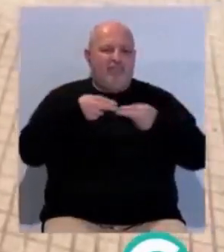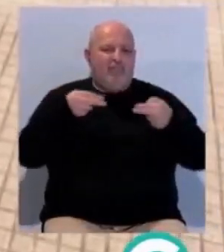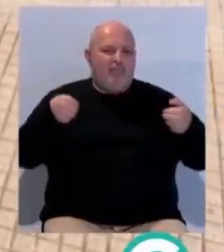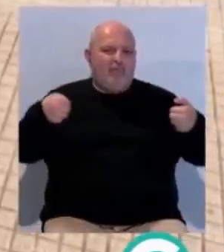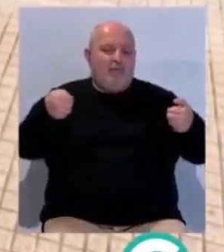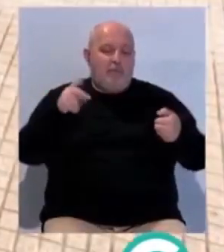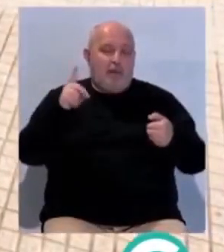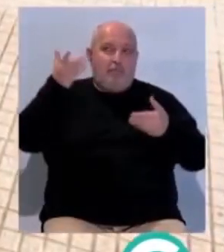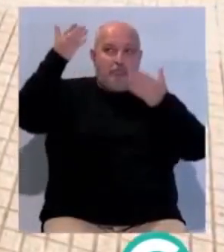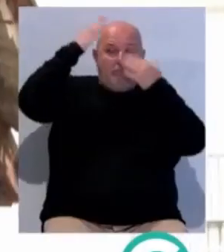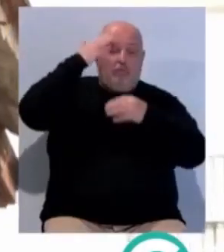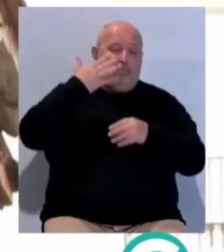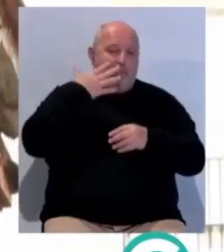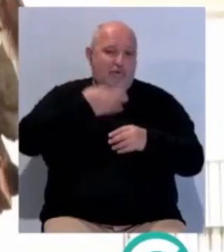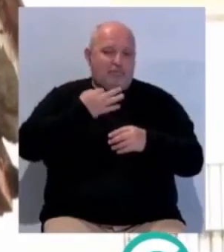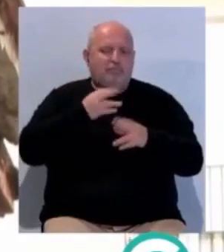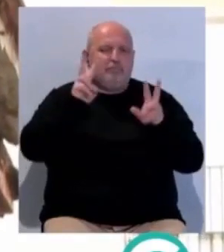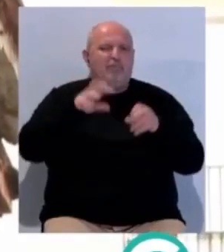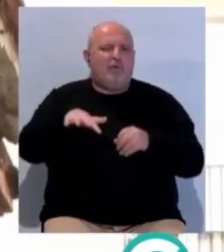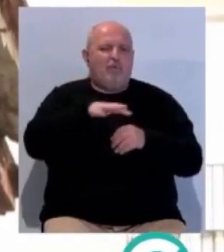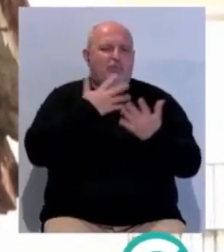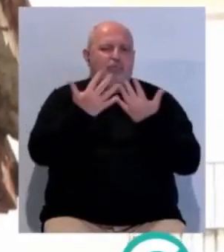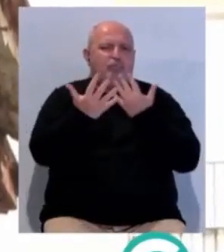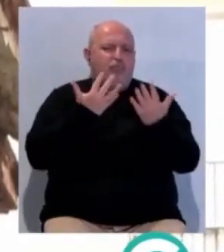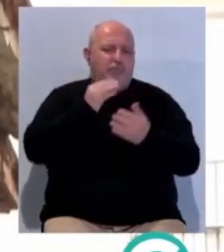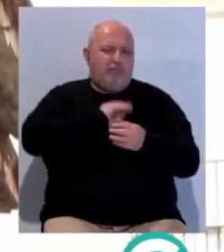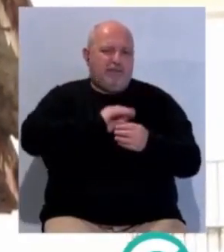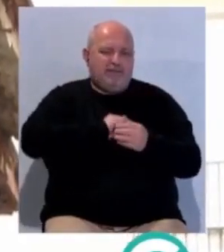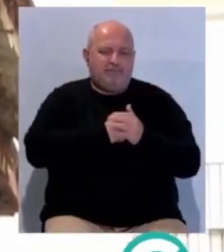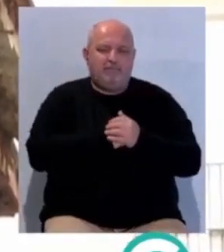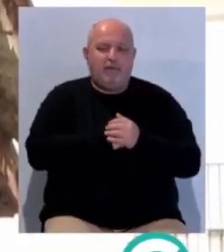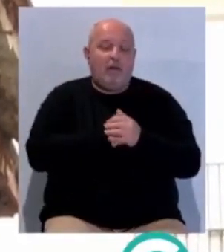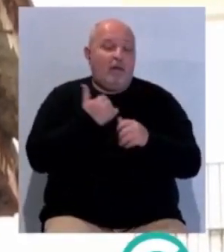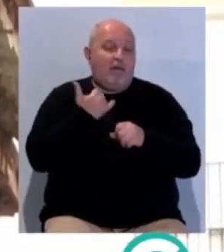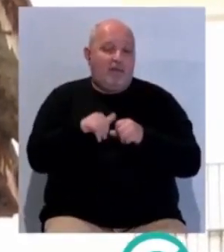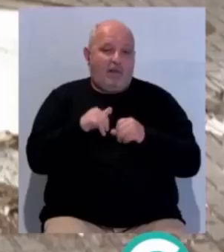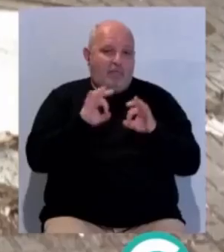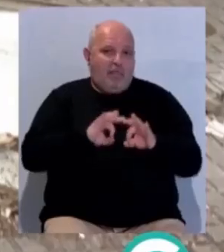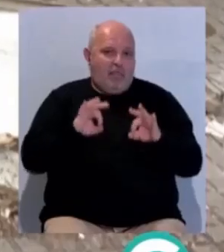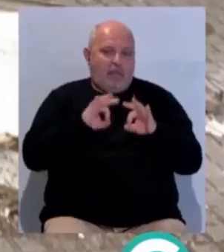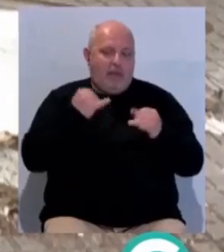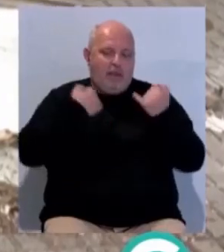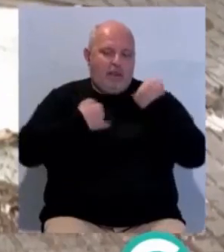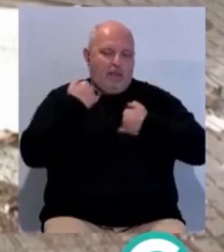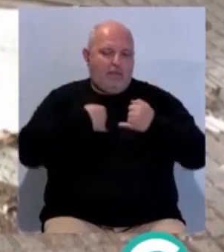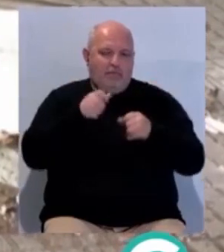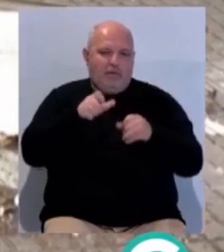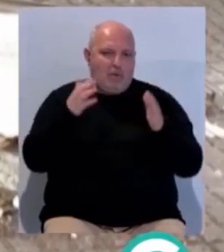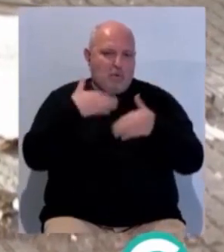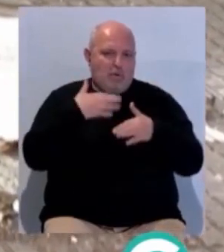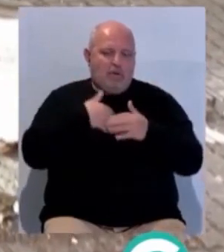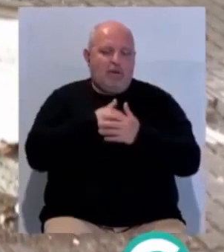seguridad de los viandantes ya que se trata de un lugar de gran tránsito de personas. Afortunadamente no ha habido que lamentar daños